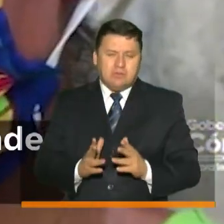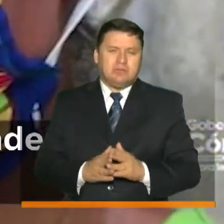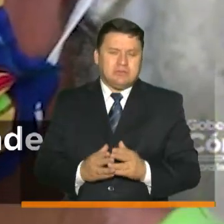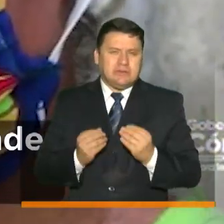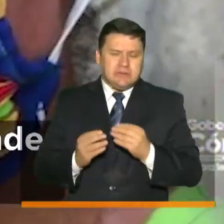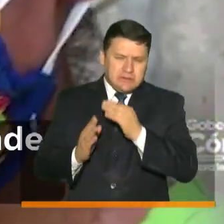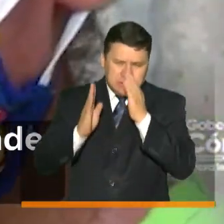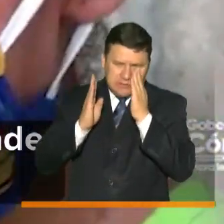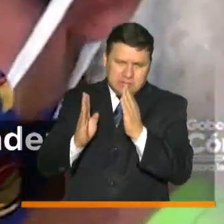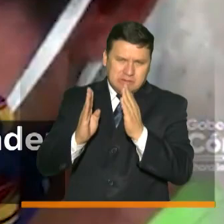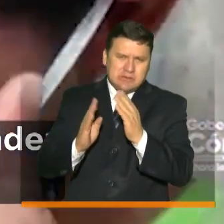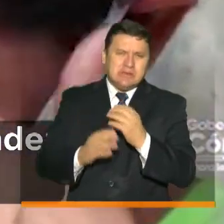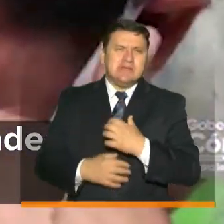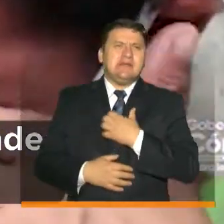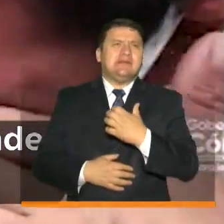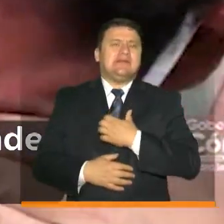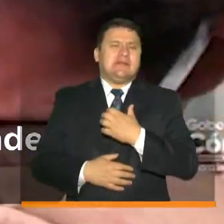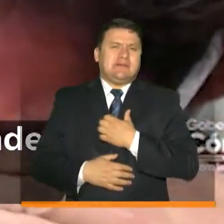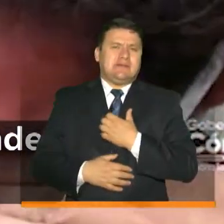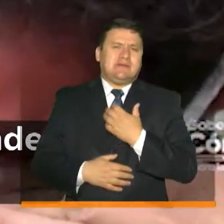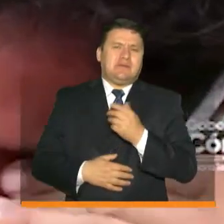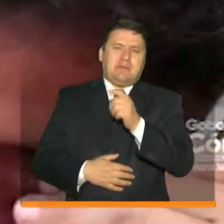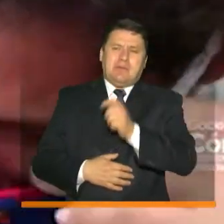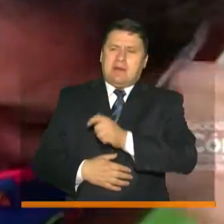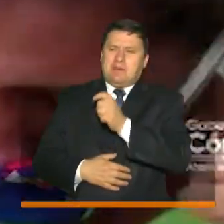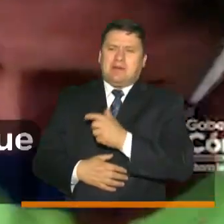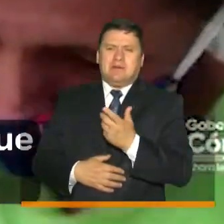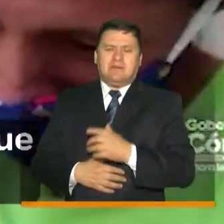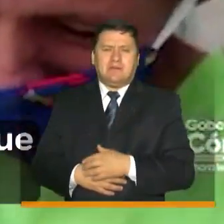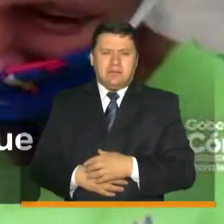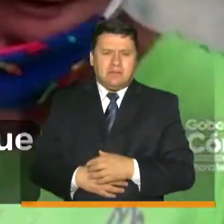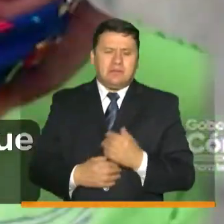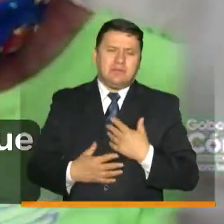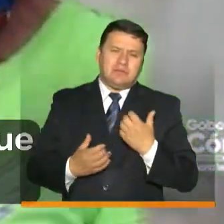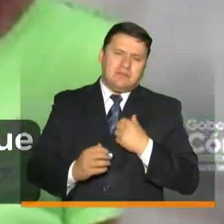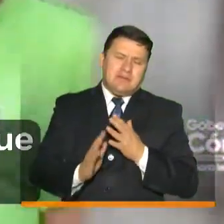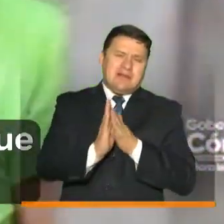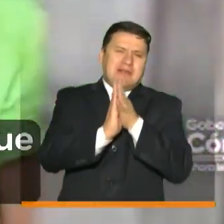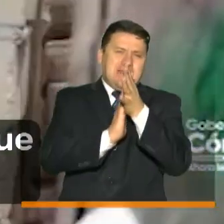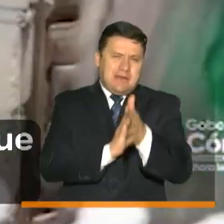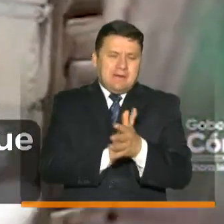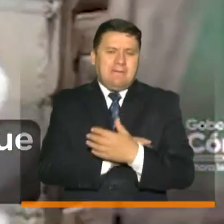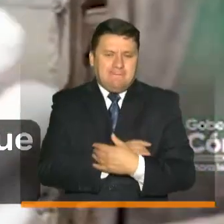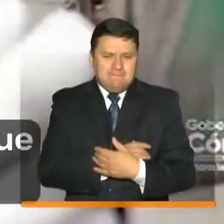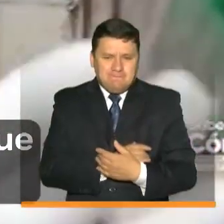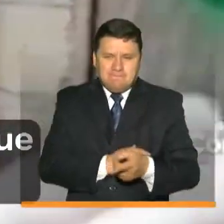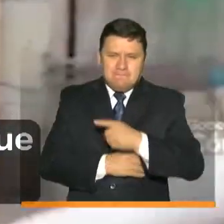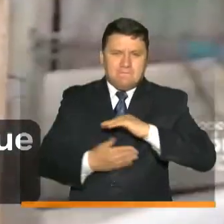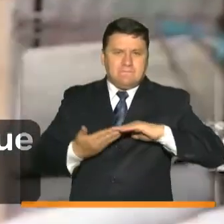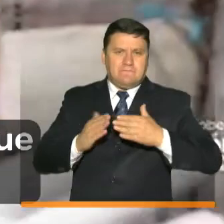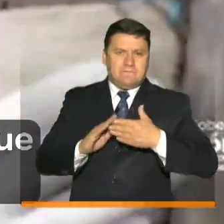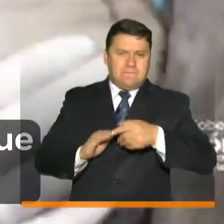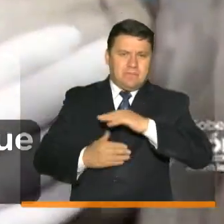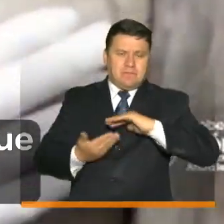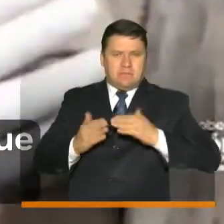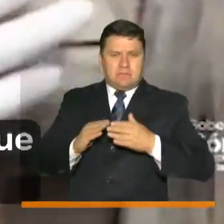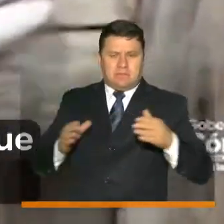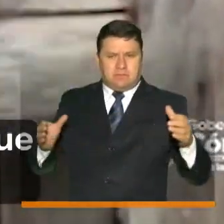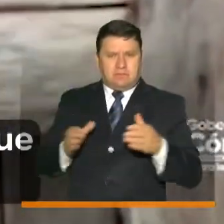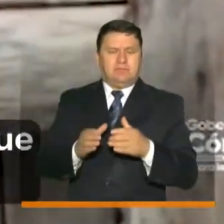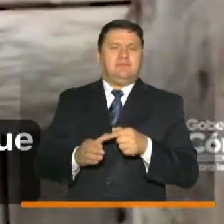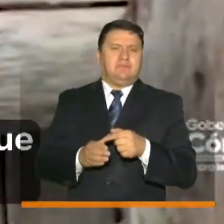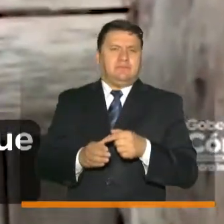para atender ese clamor de tanta gente quiero manifestar que la población fue caracterizada